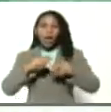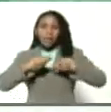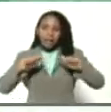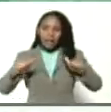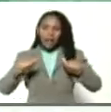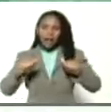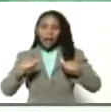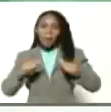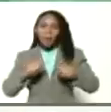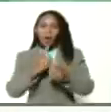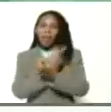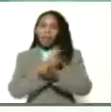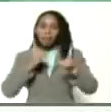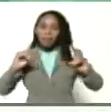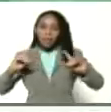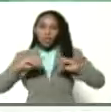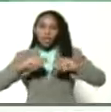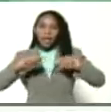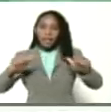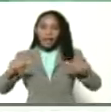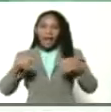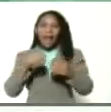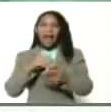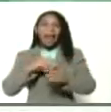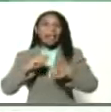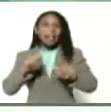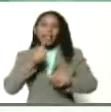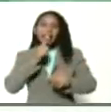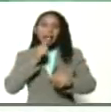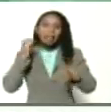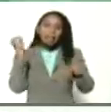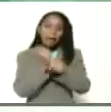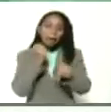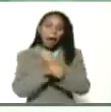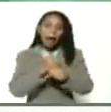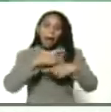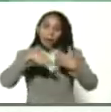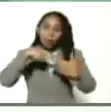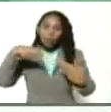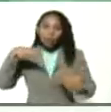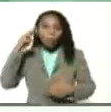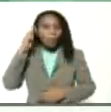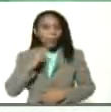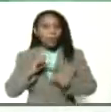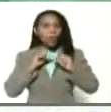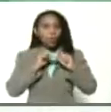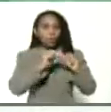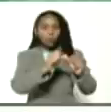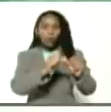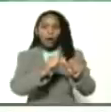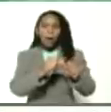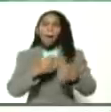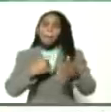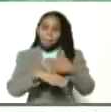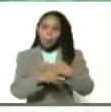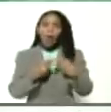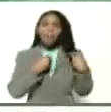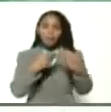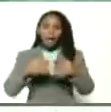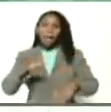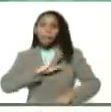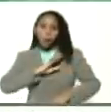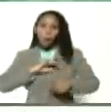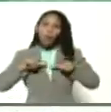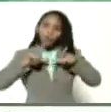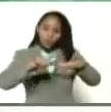democratización de la tierra, la tierra para quien la trabaja, y la revolución bolivariana continúa. Vamos a una entrega de títulos de